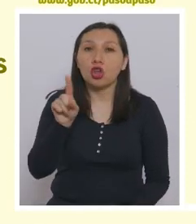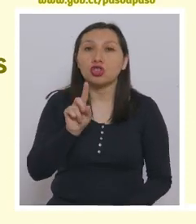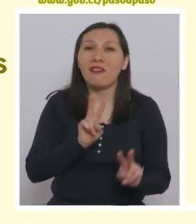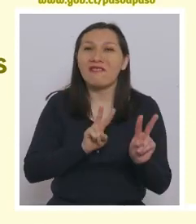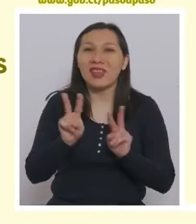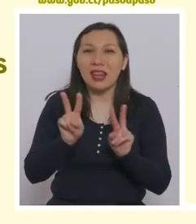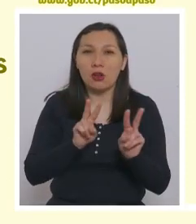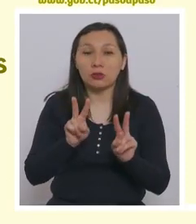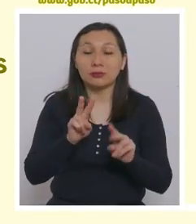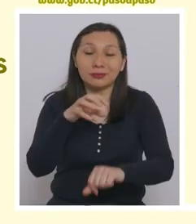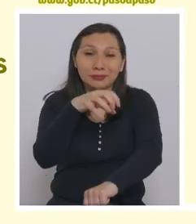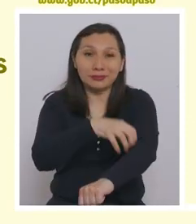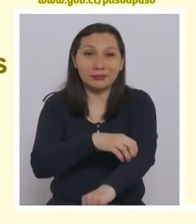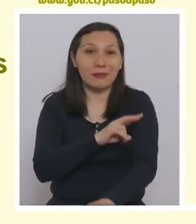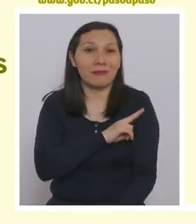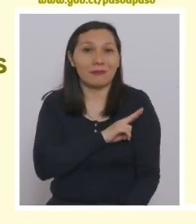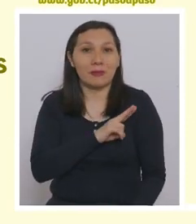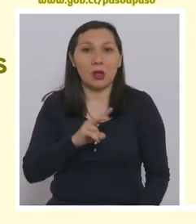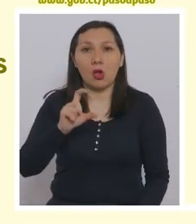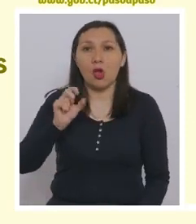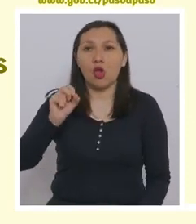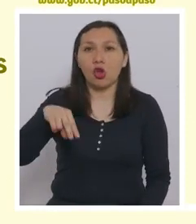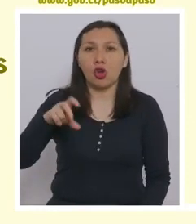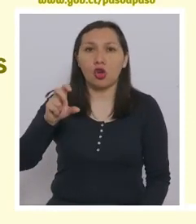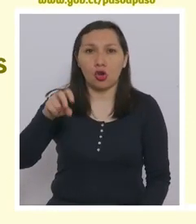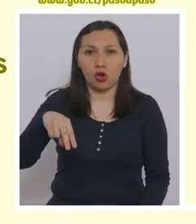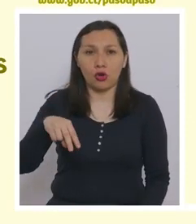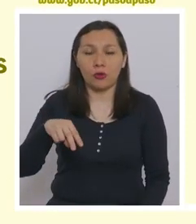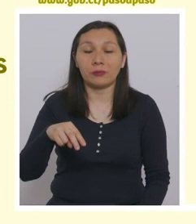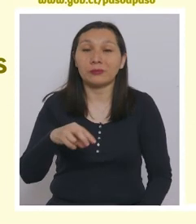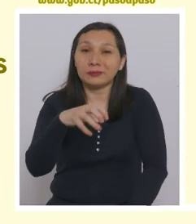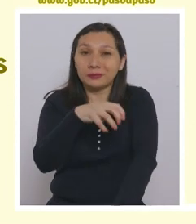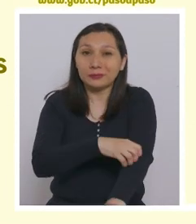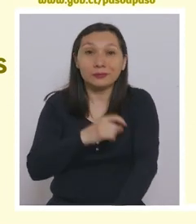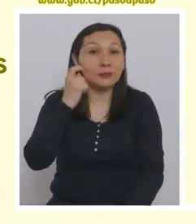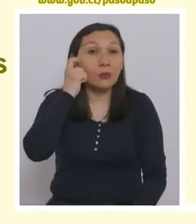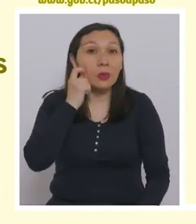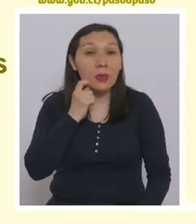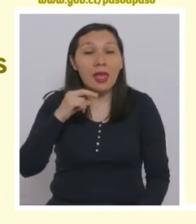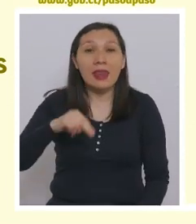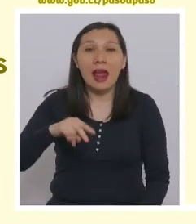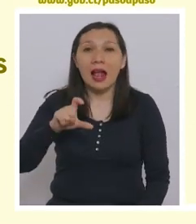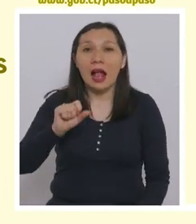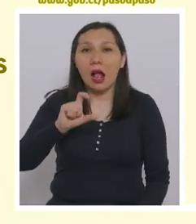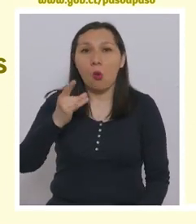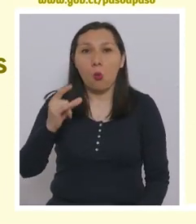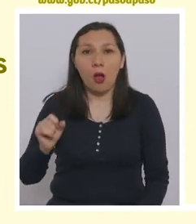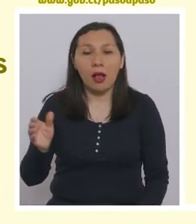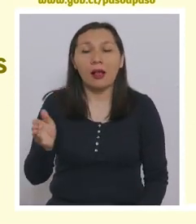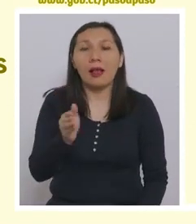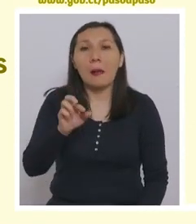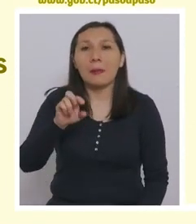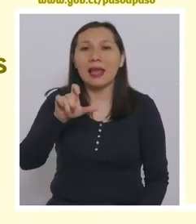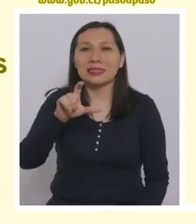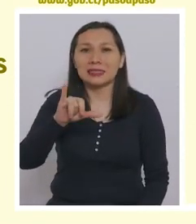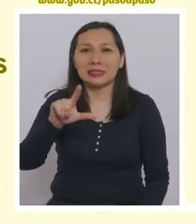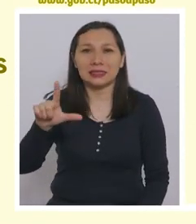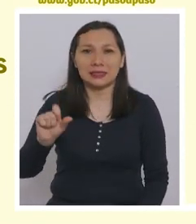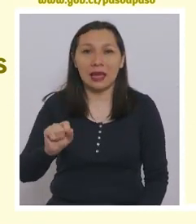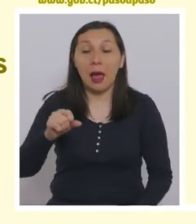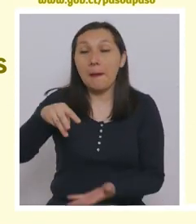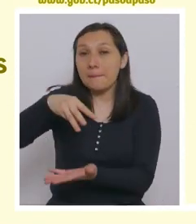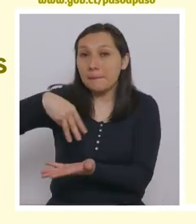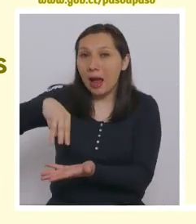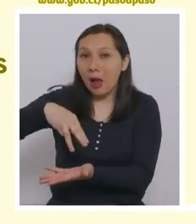En la región de Valparaíso, Concon. En la región de O'Higgins, Nancagua y Plasilla. En la región de